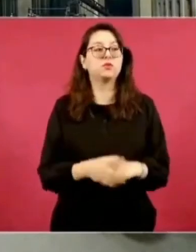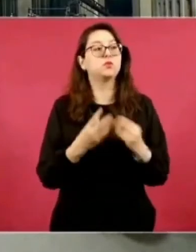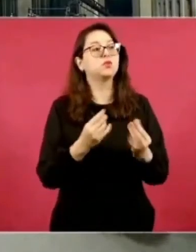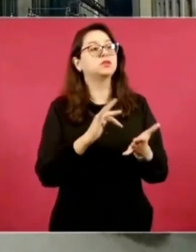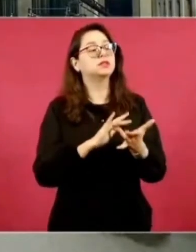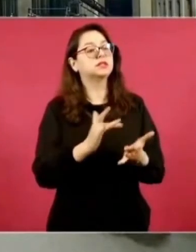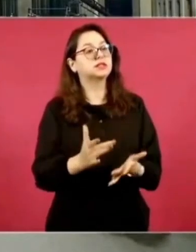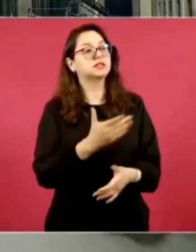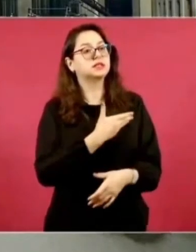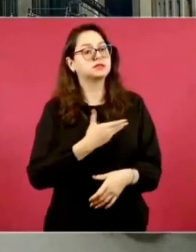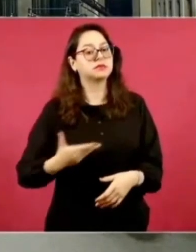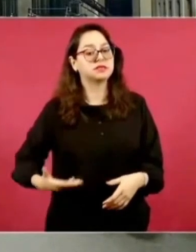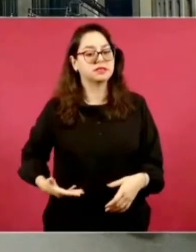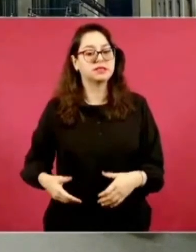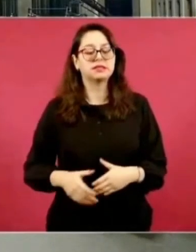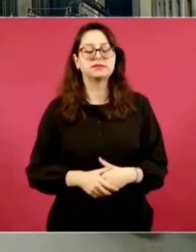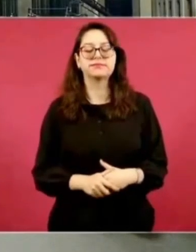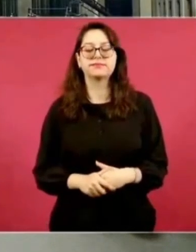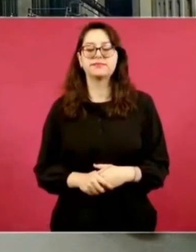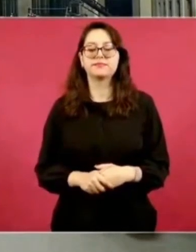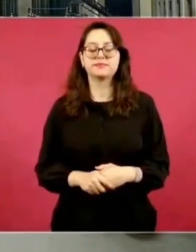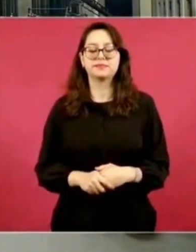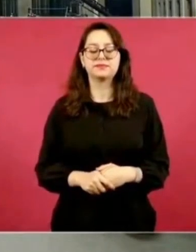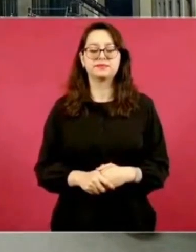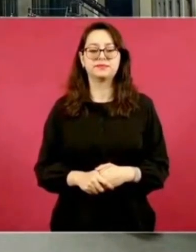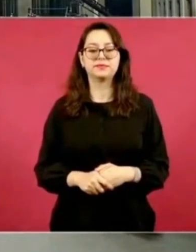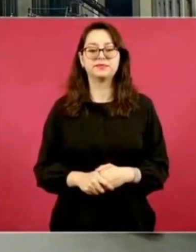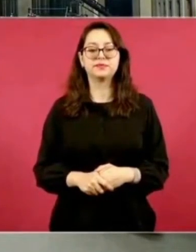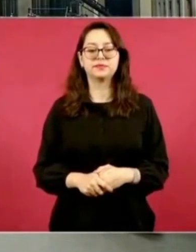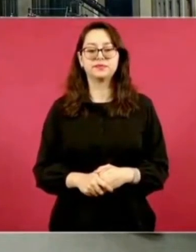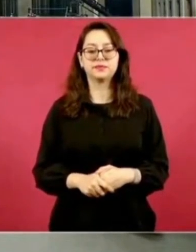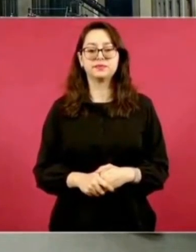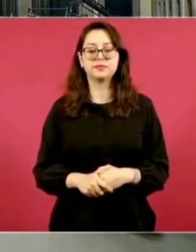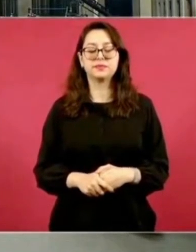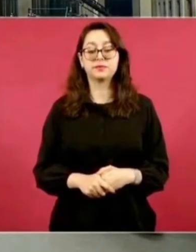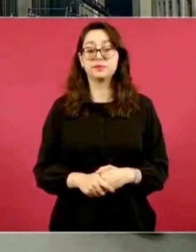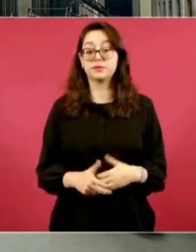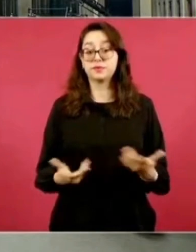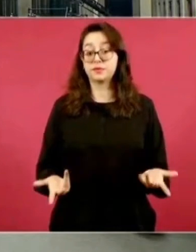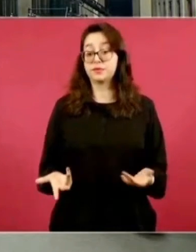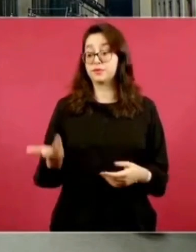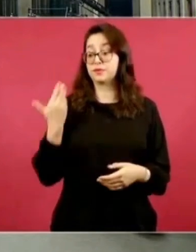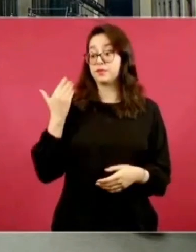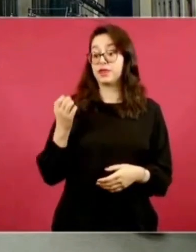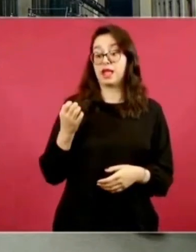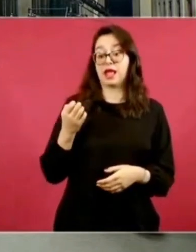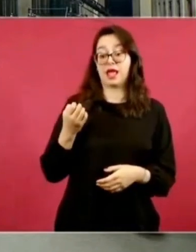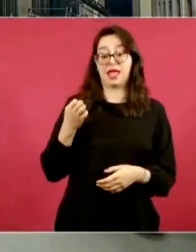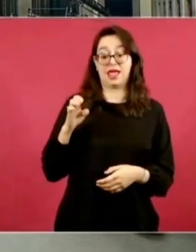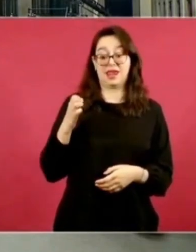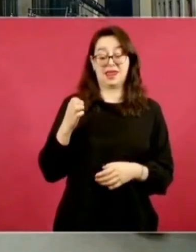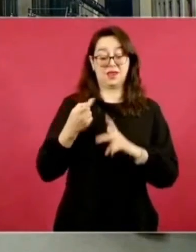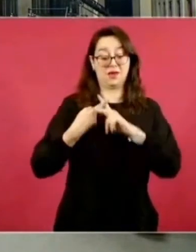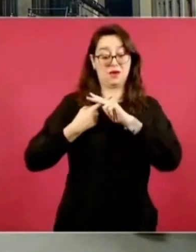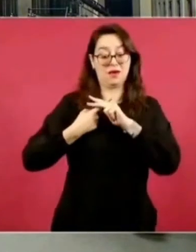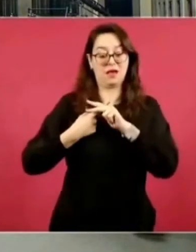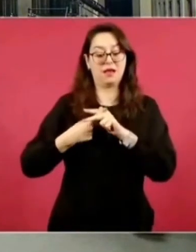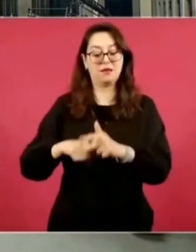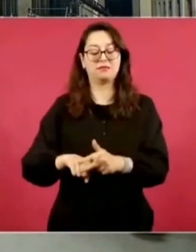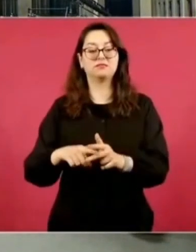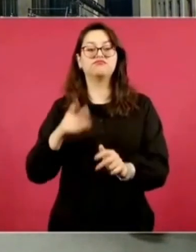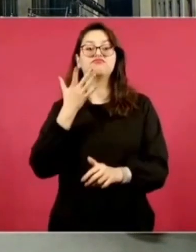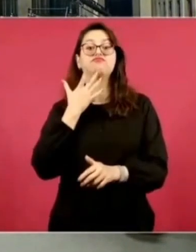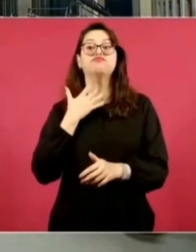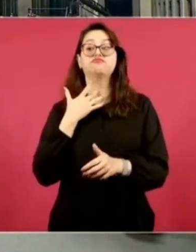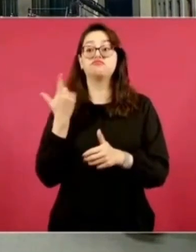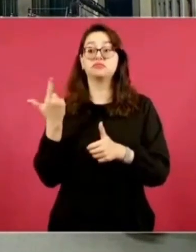Señor, luego de que se difundió falsamente el aumento de la gasolina en el país, hubo registro de una gasolinera